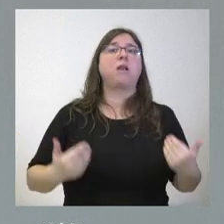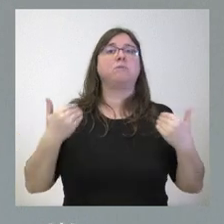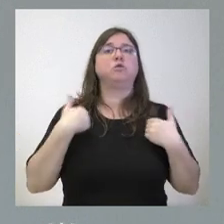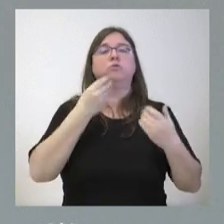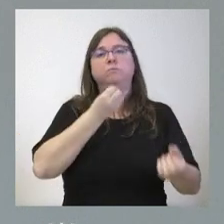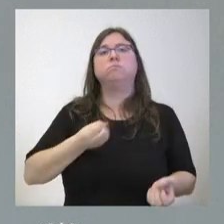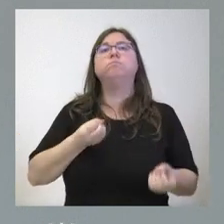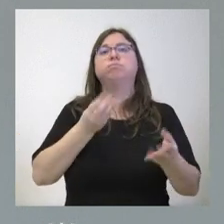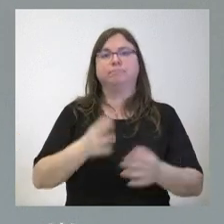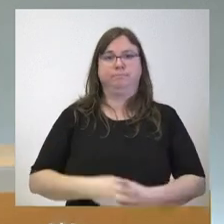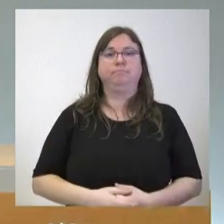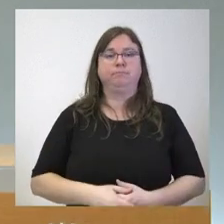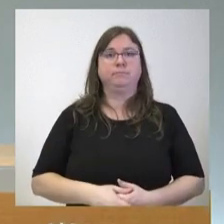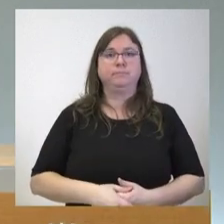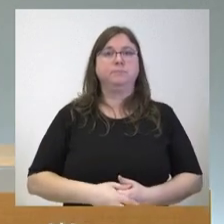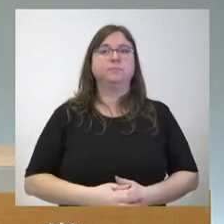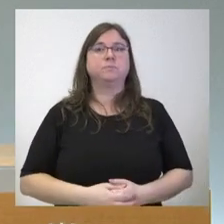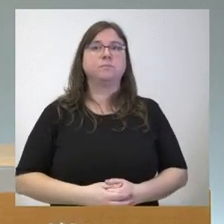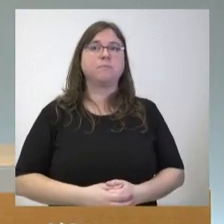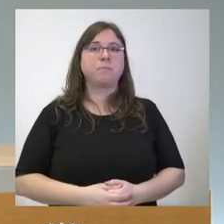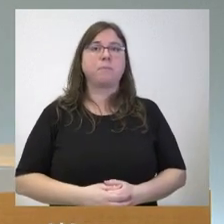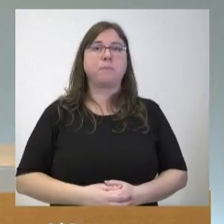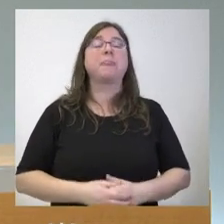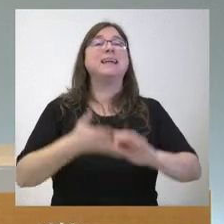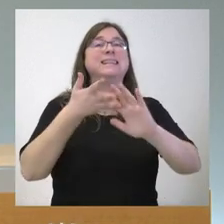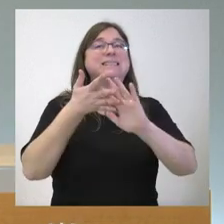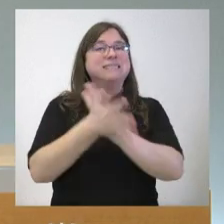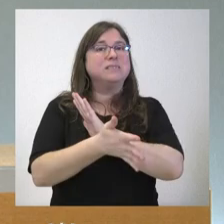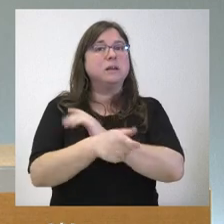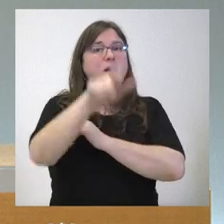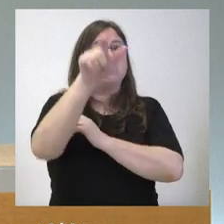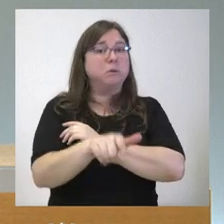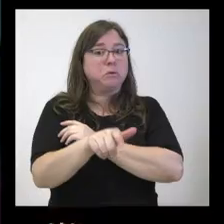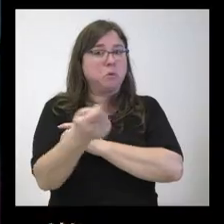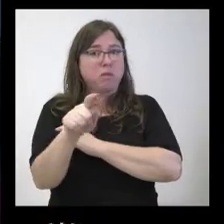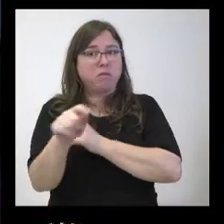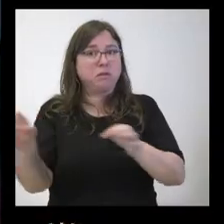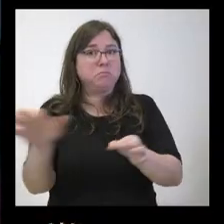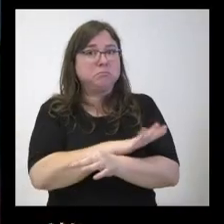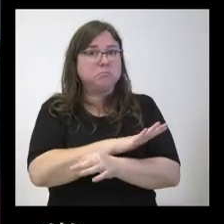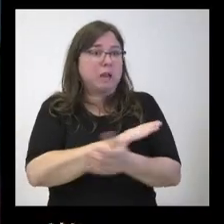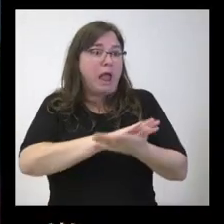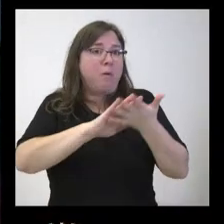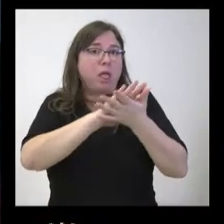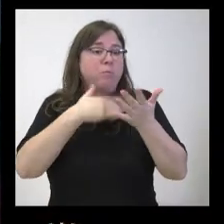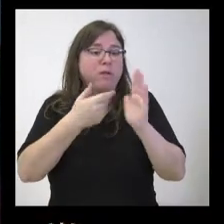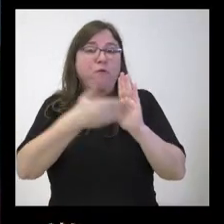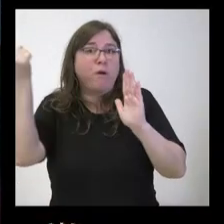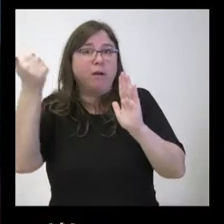comunicaríamos igual que hemos hecho hoy ¿eso significa que es prescindible ese cargo? no sé si lo han hablado la